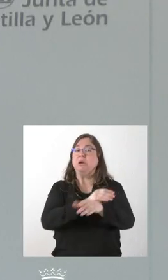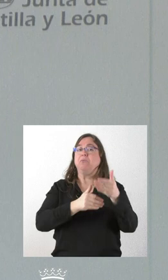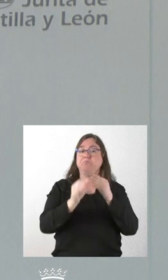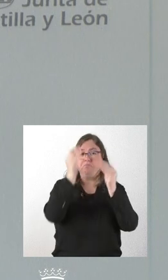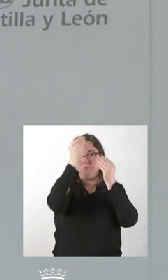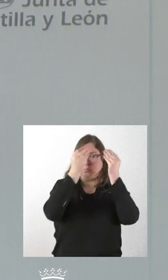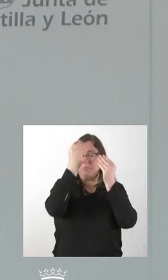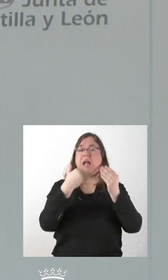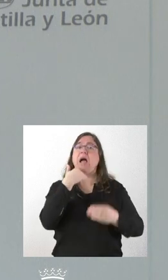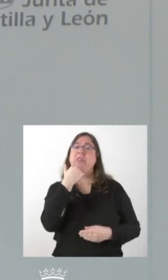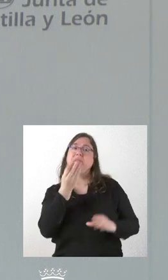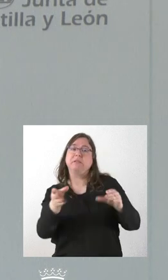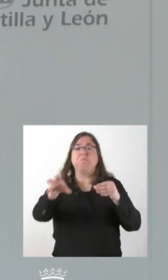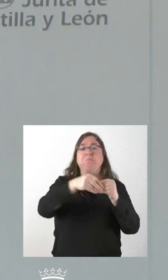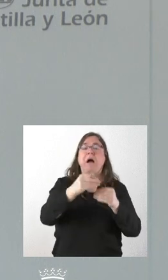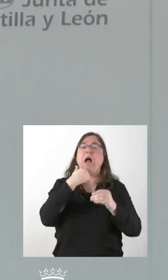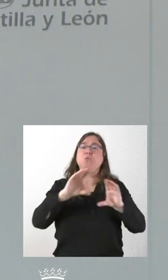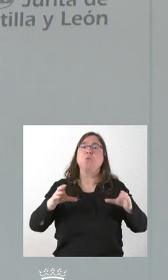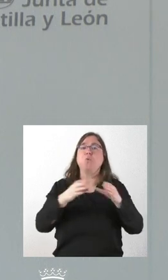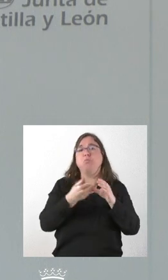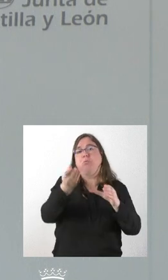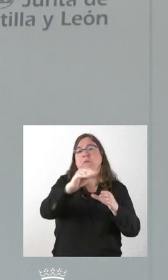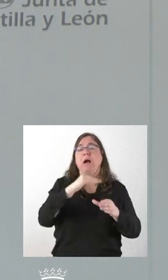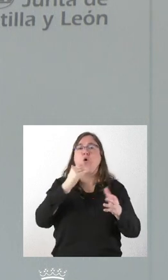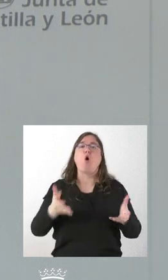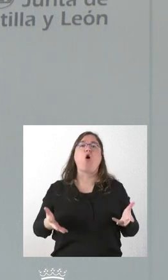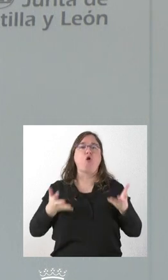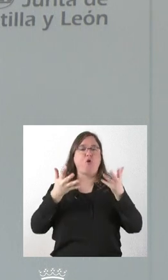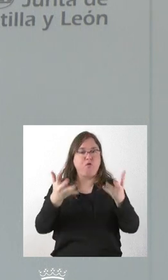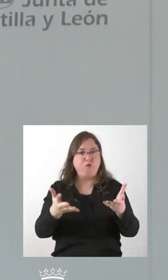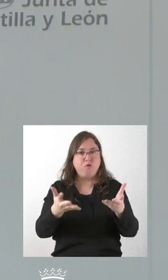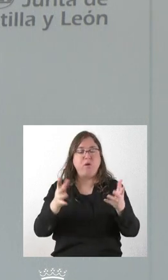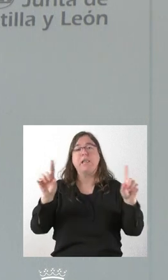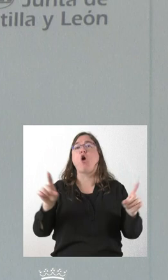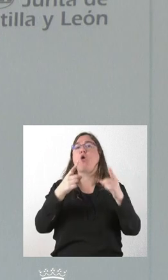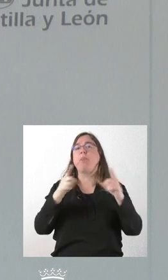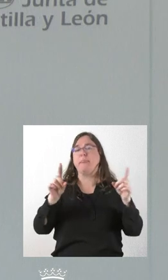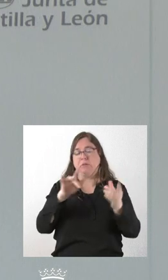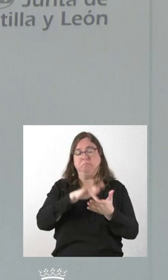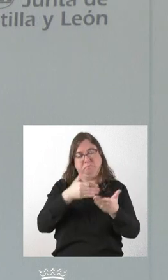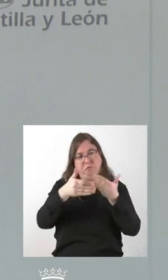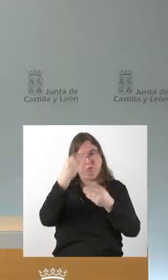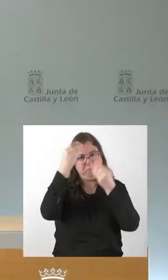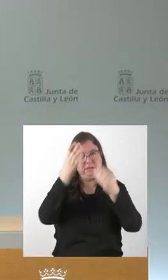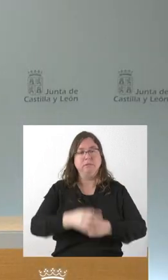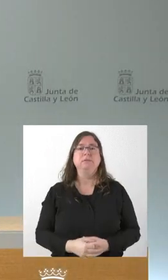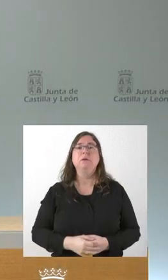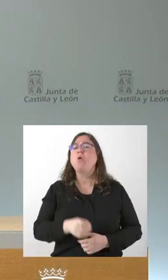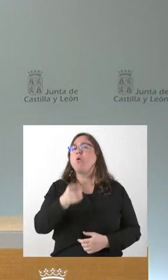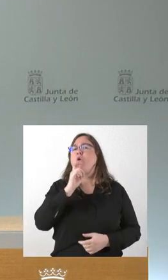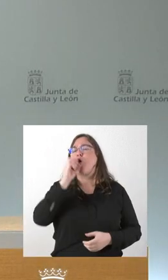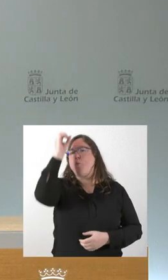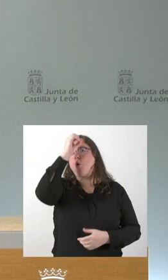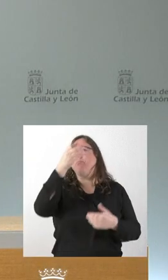complementar con algún grupo adicional la oferta del concierto para esa jornada. ¿Y cómo valoran